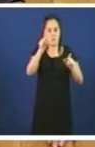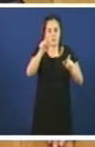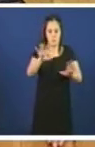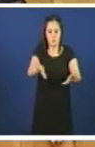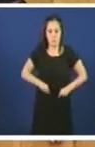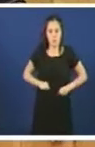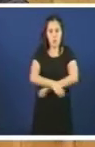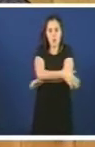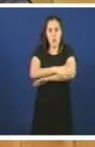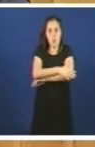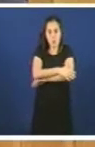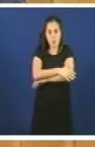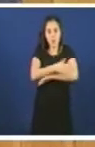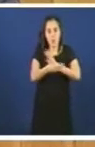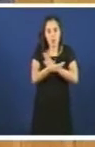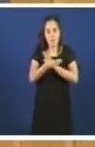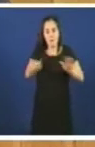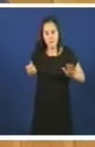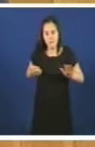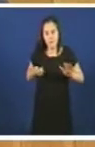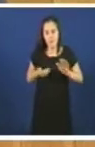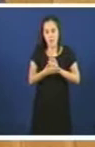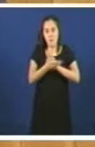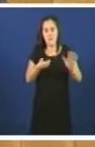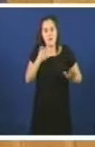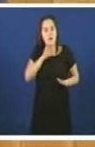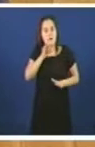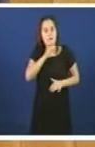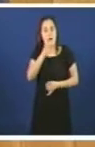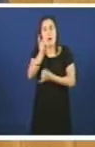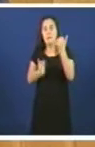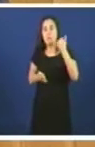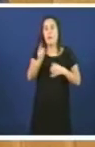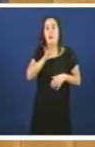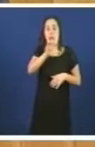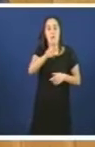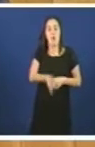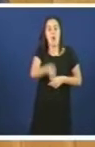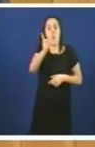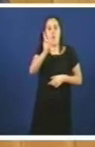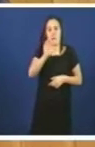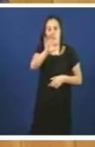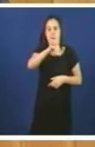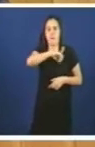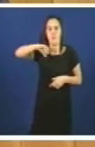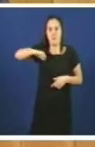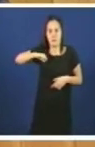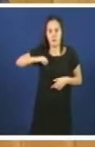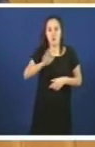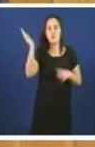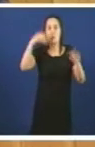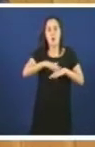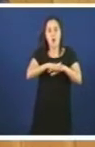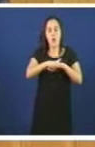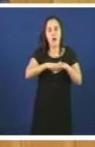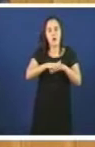e eliminan radicalmente as galescolas. Fixeron de Galiza a única nación no Estado español que non ten direito a posuir unha rede de ensino infantil